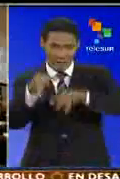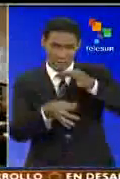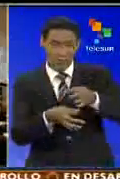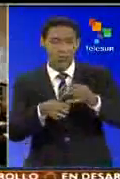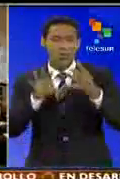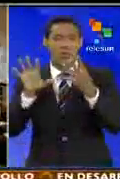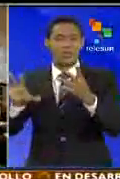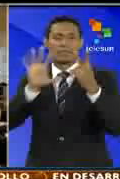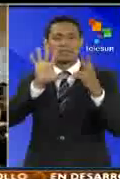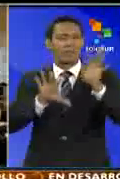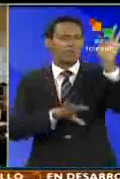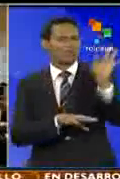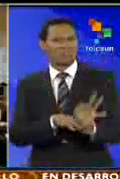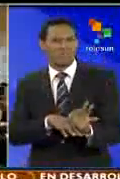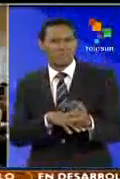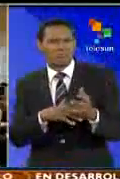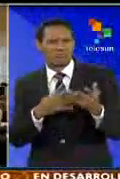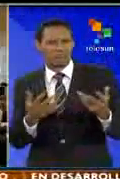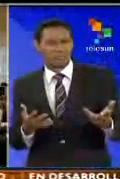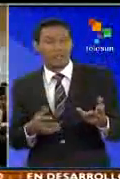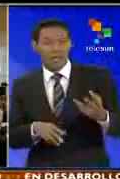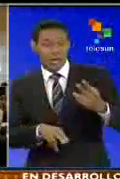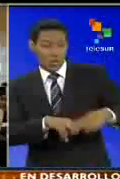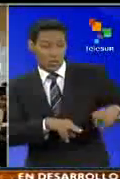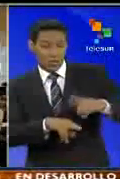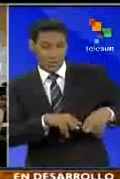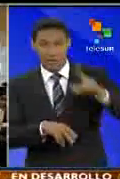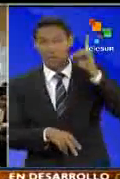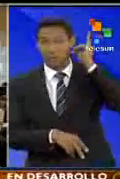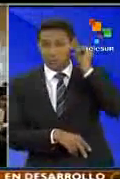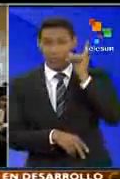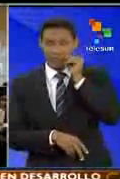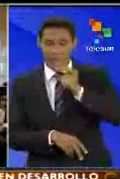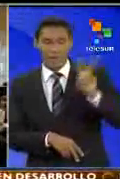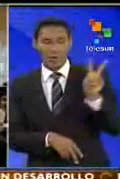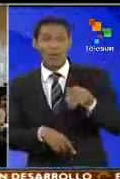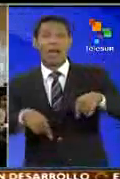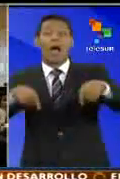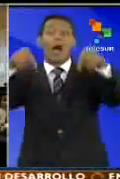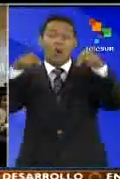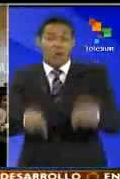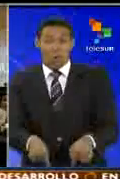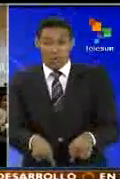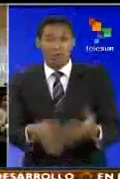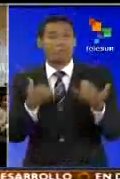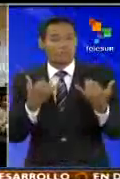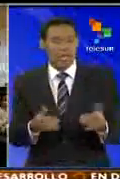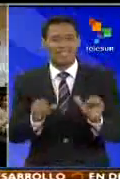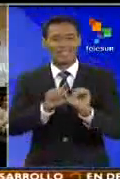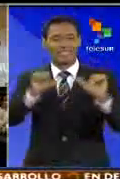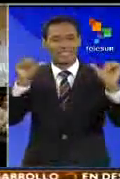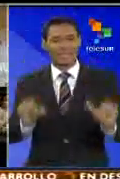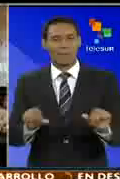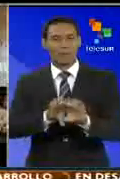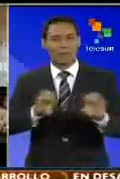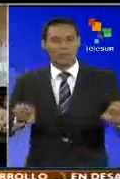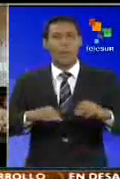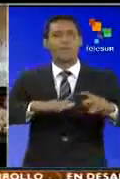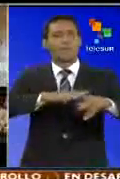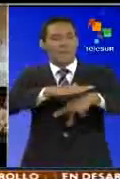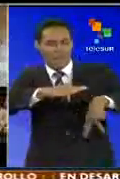97% de los niños y niñas en Venezuela hoy están en el sistema de educación inicial.